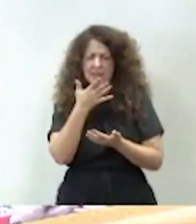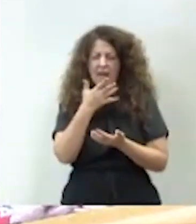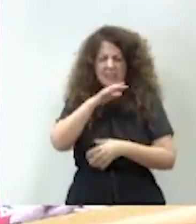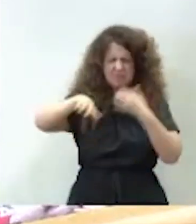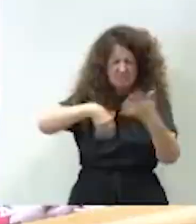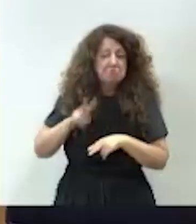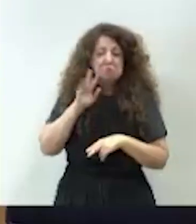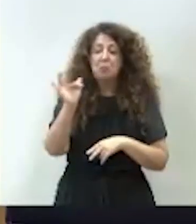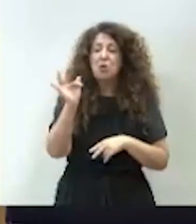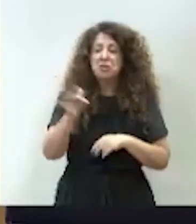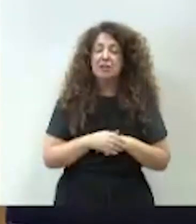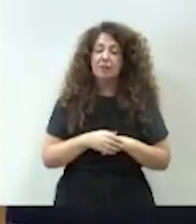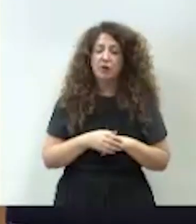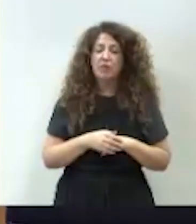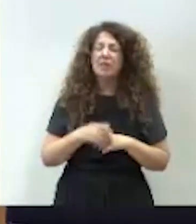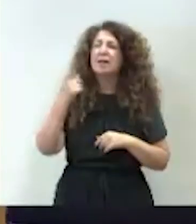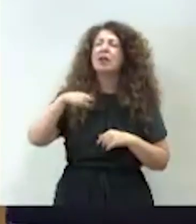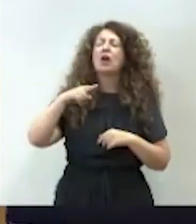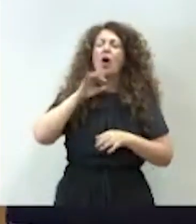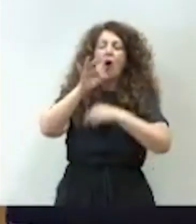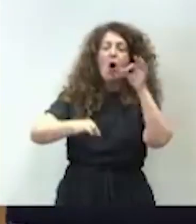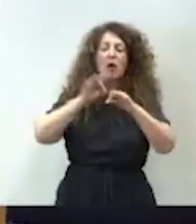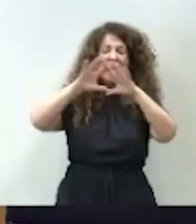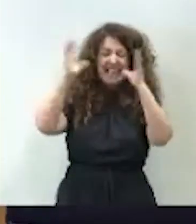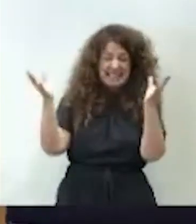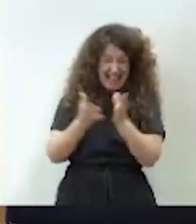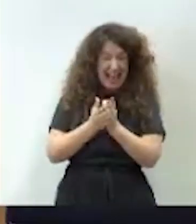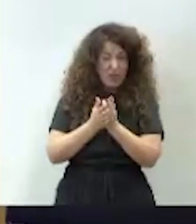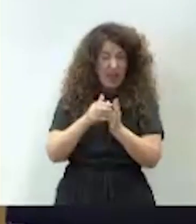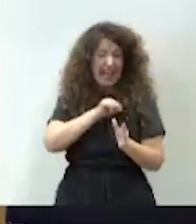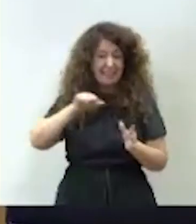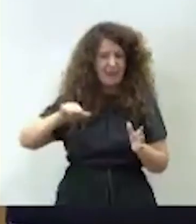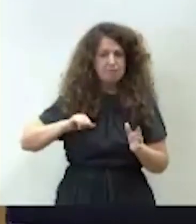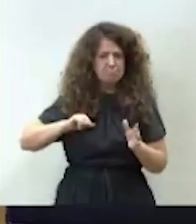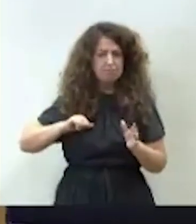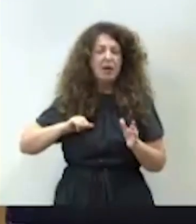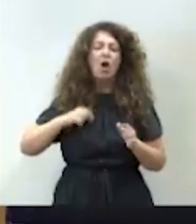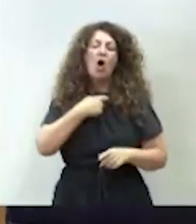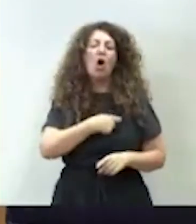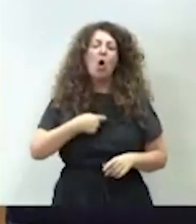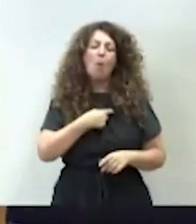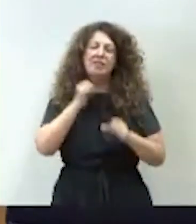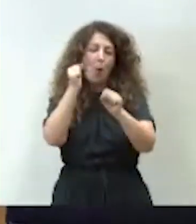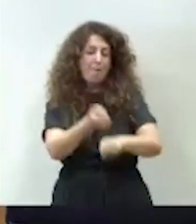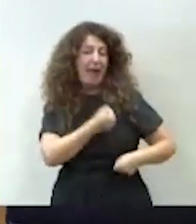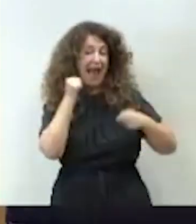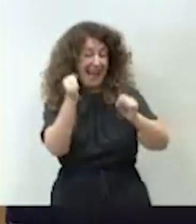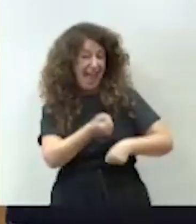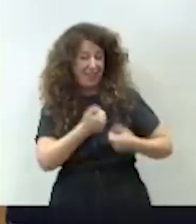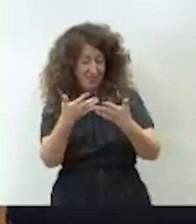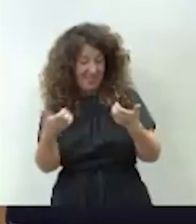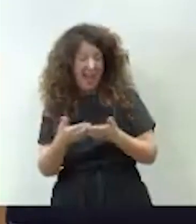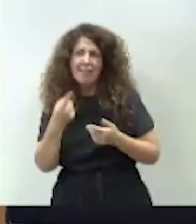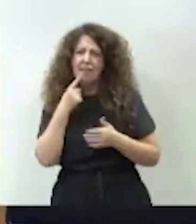auténtico contrapoder. El único organismo internacional independiente que se ha manifestado sobre la ley de amnistía, la Comisión de Venecia, que dijo que la ley de